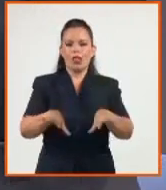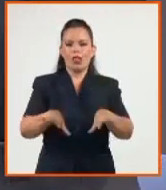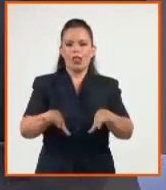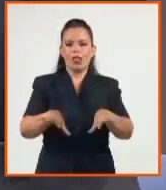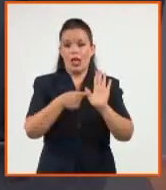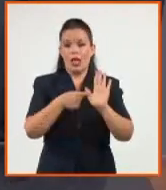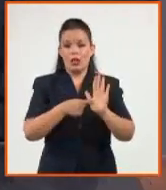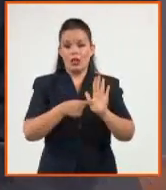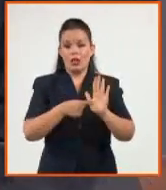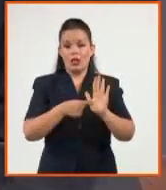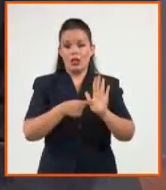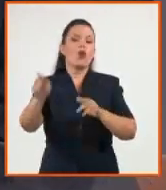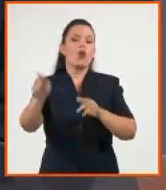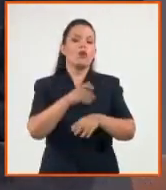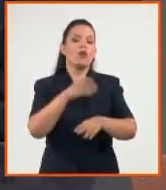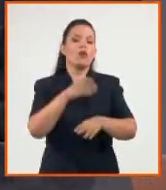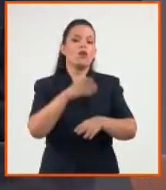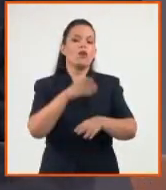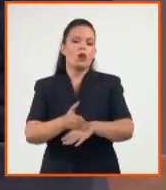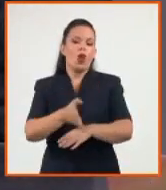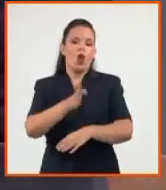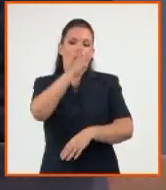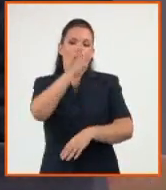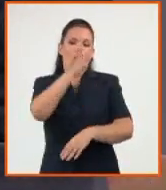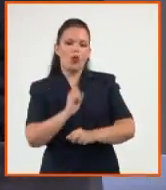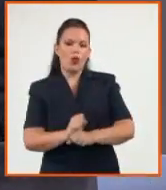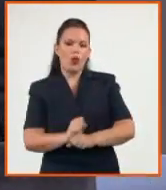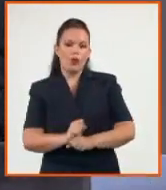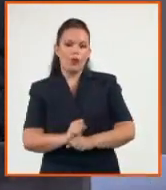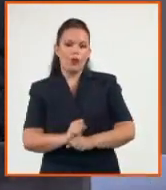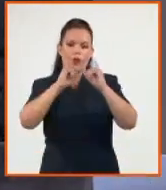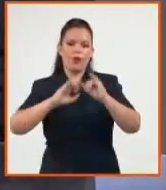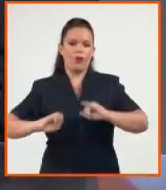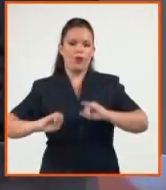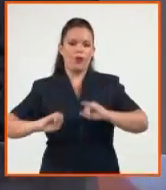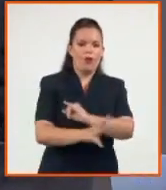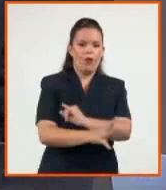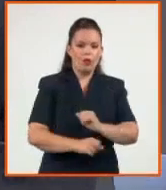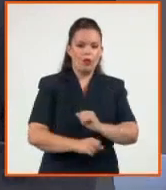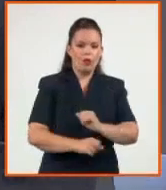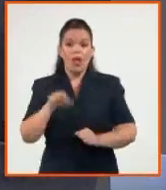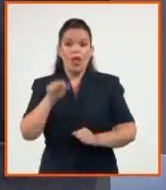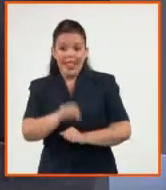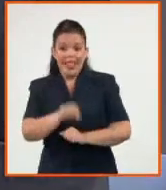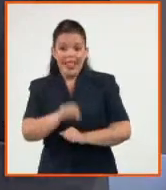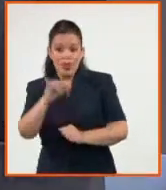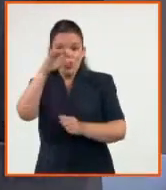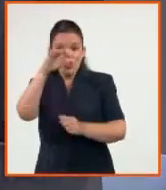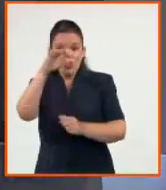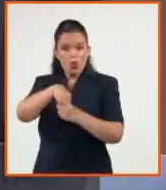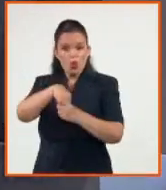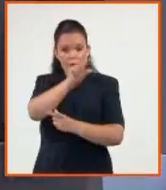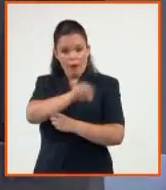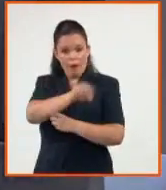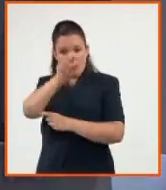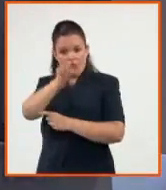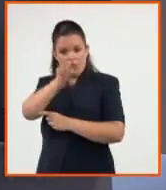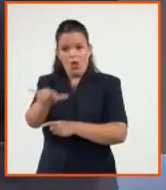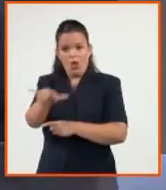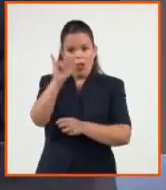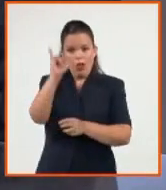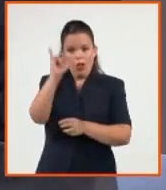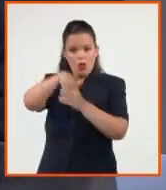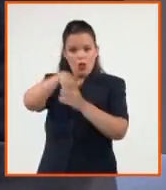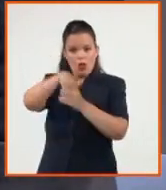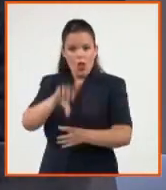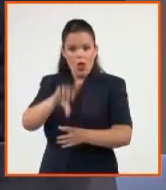de incitación a la violencia, que además lo multa a los ciudadanos y a las empresas proveedoras de plataformas que no